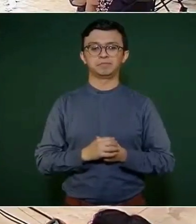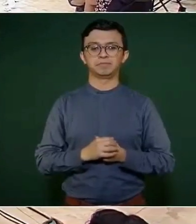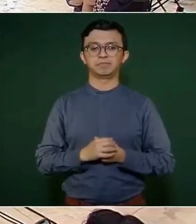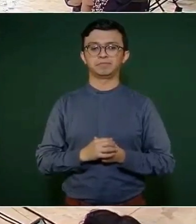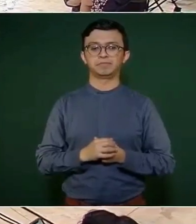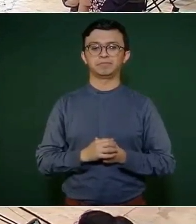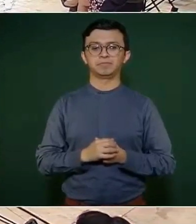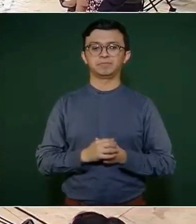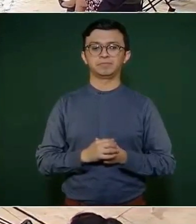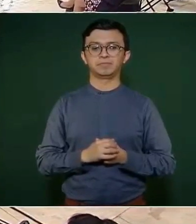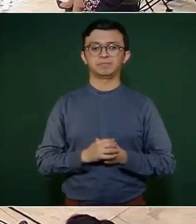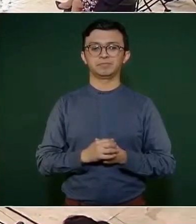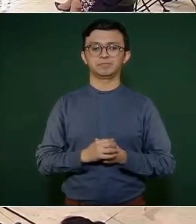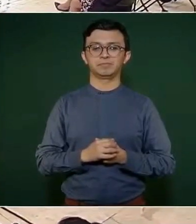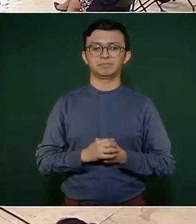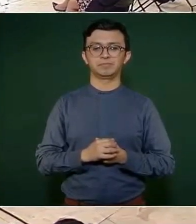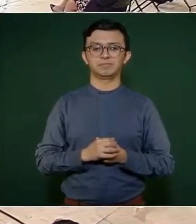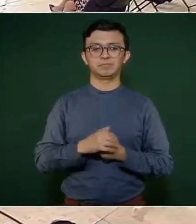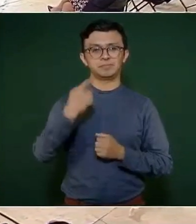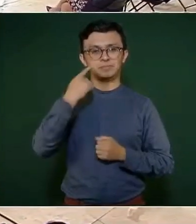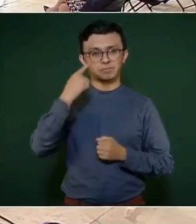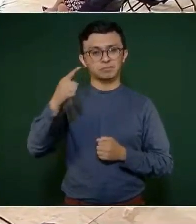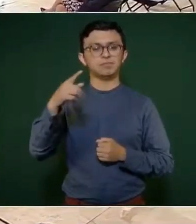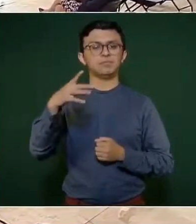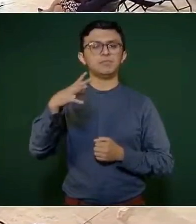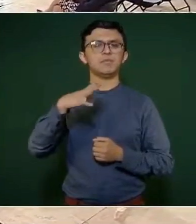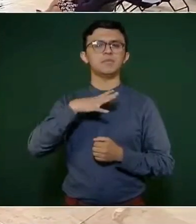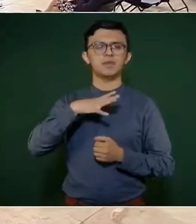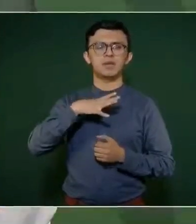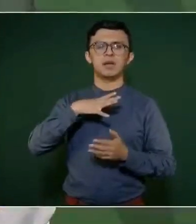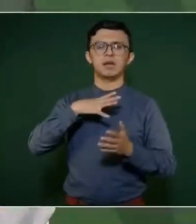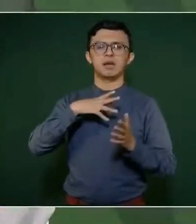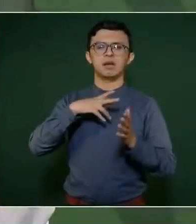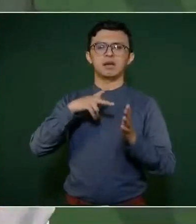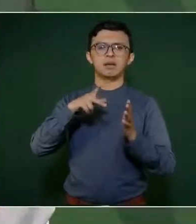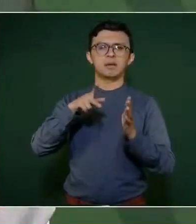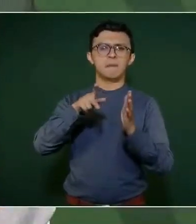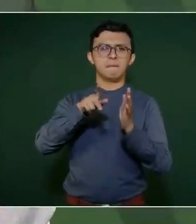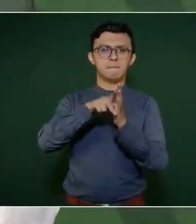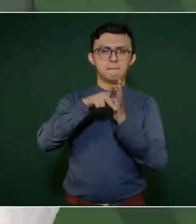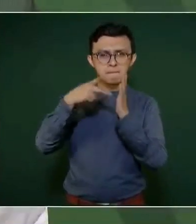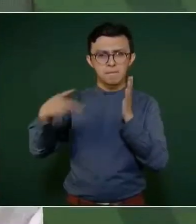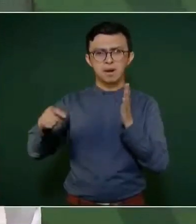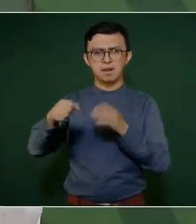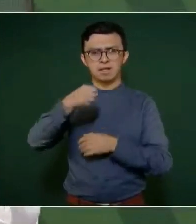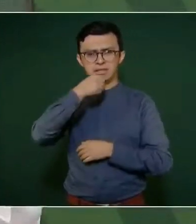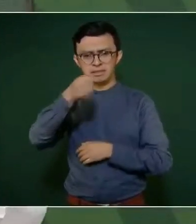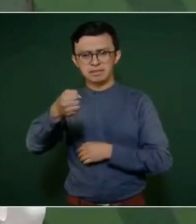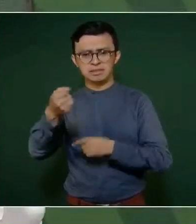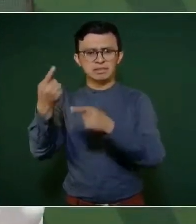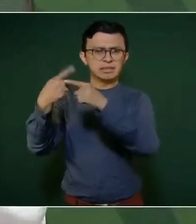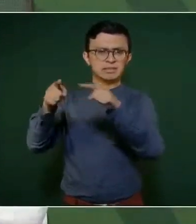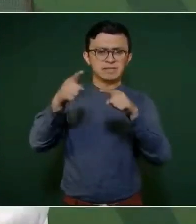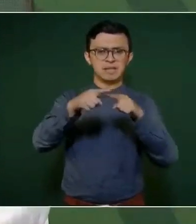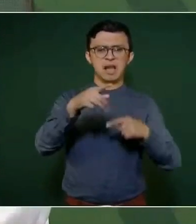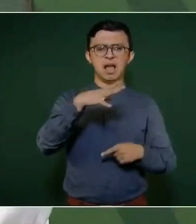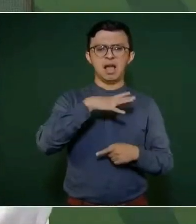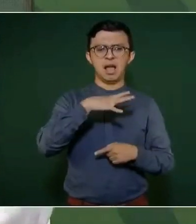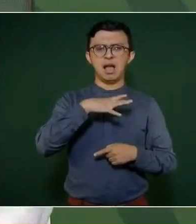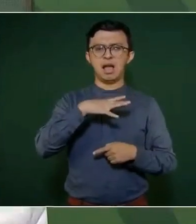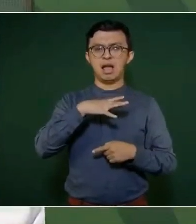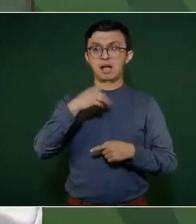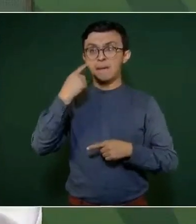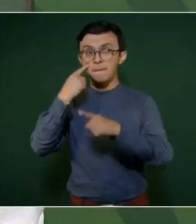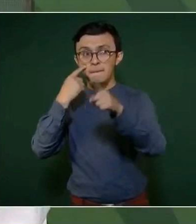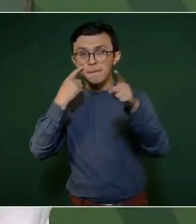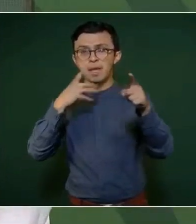la influenza, lo que queda ahí de COVID